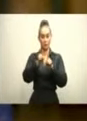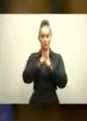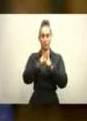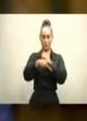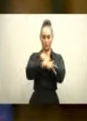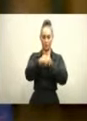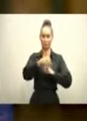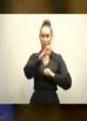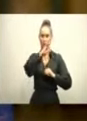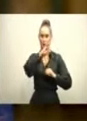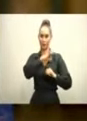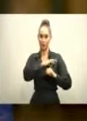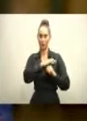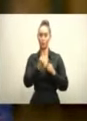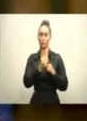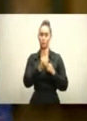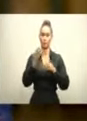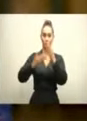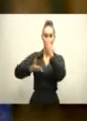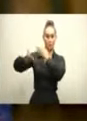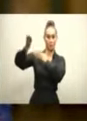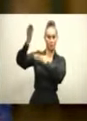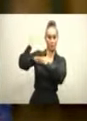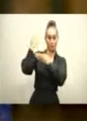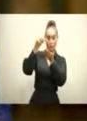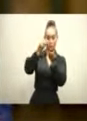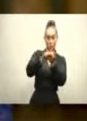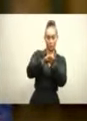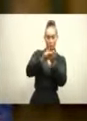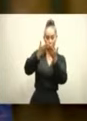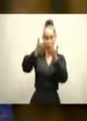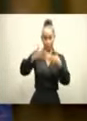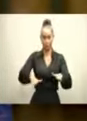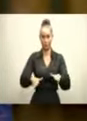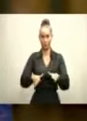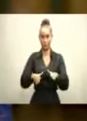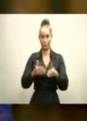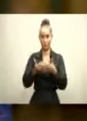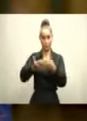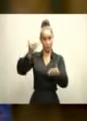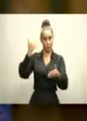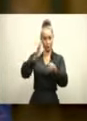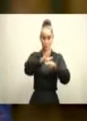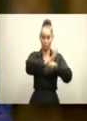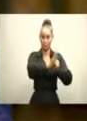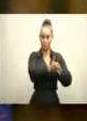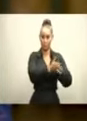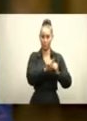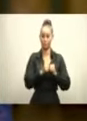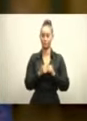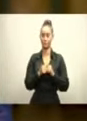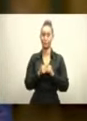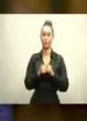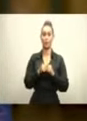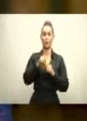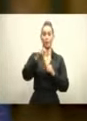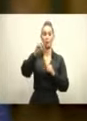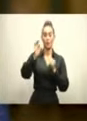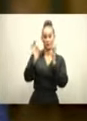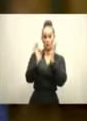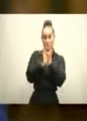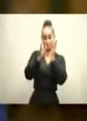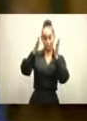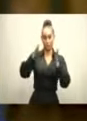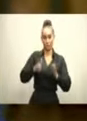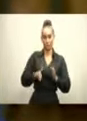mucho antes de la propagación del coronavirus. La alta dirección del Partido de la Liberación Dominicana y funcionarios de la